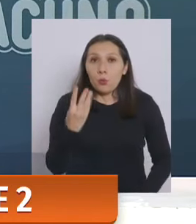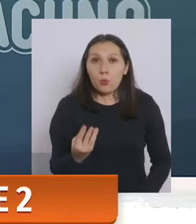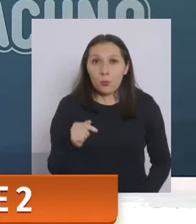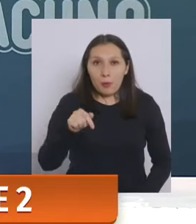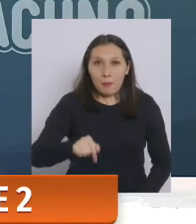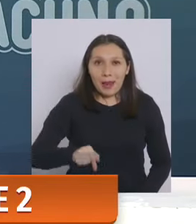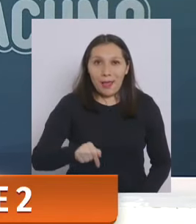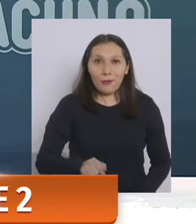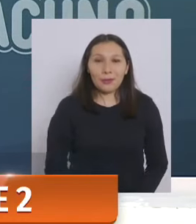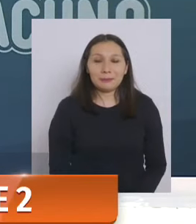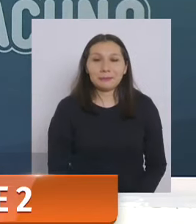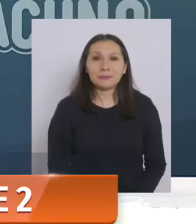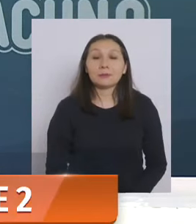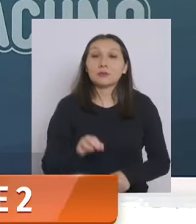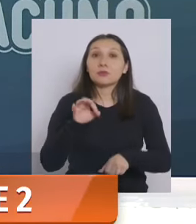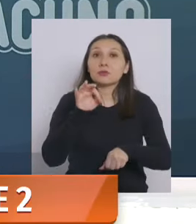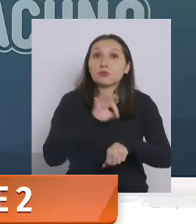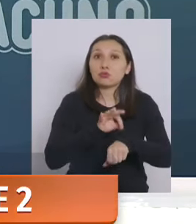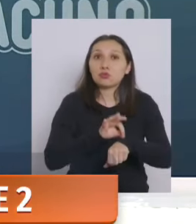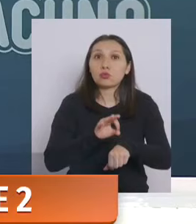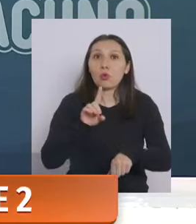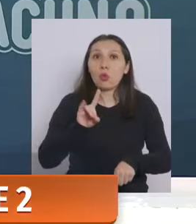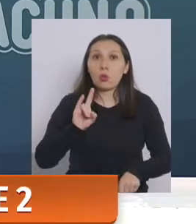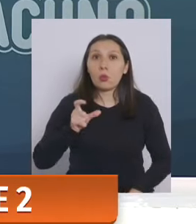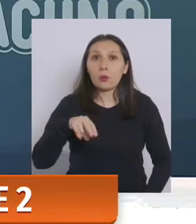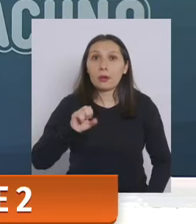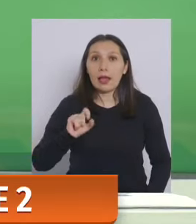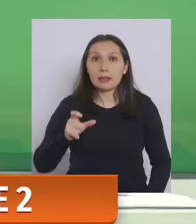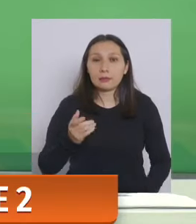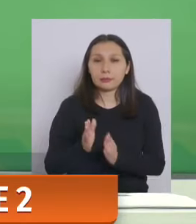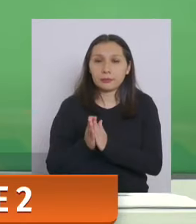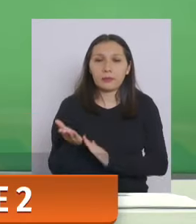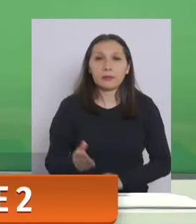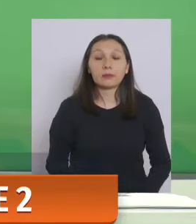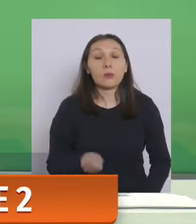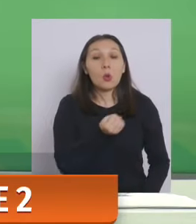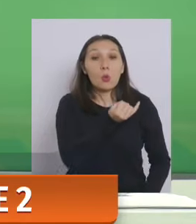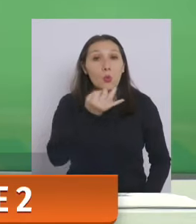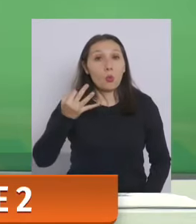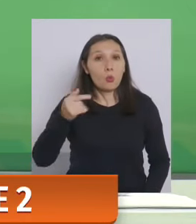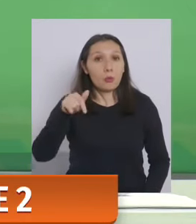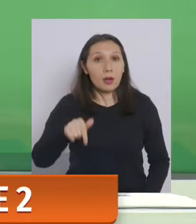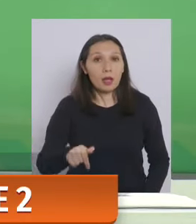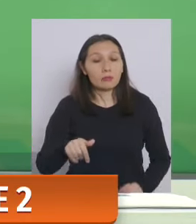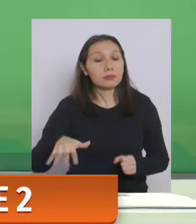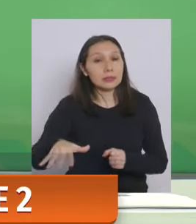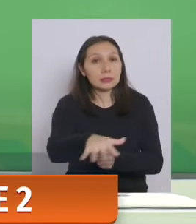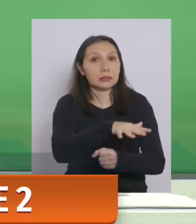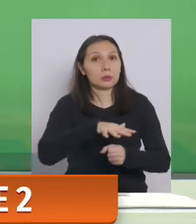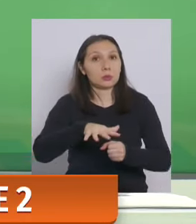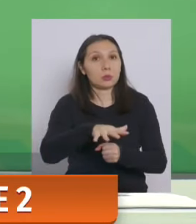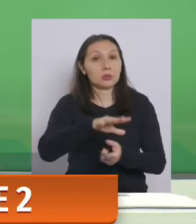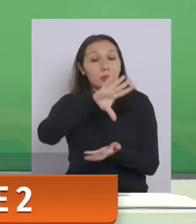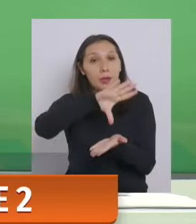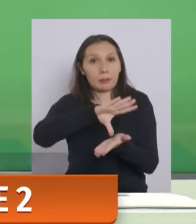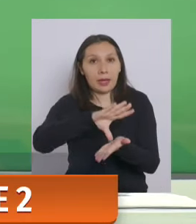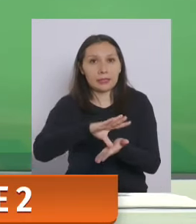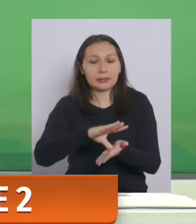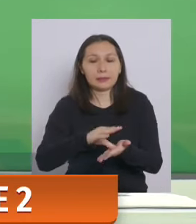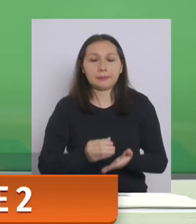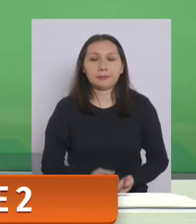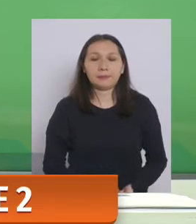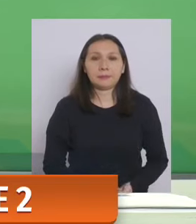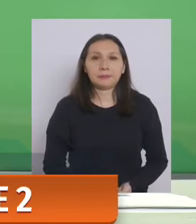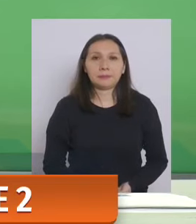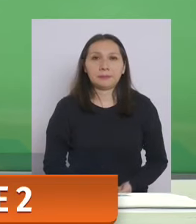día de hoy doctor Duñac por favor en cuanto a las cifras la situación de nuestro país es la siguiente